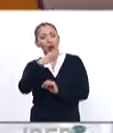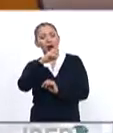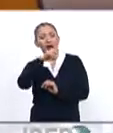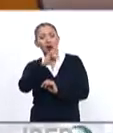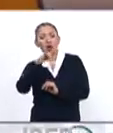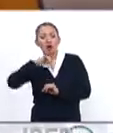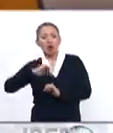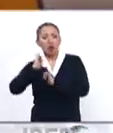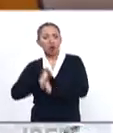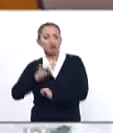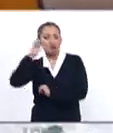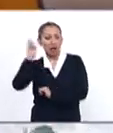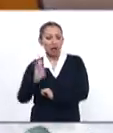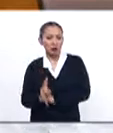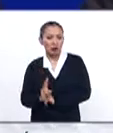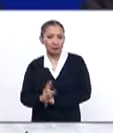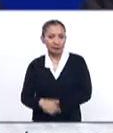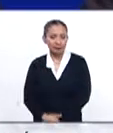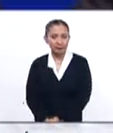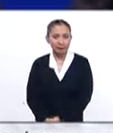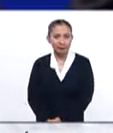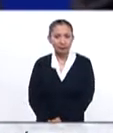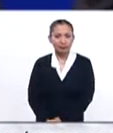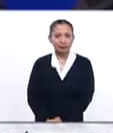como jefe del Estado venezolano.